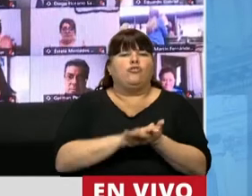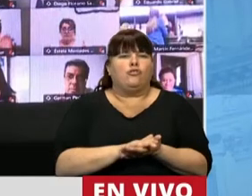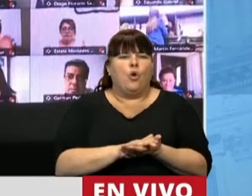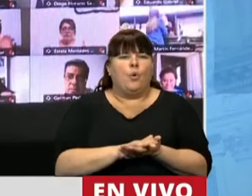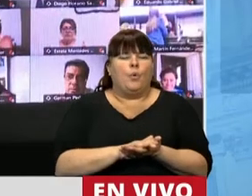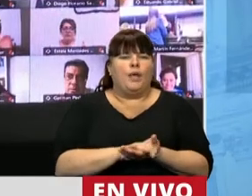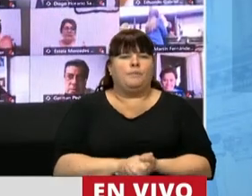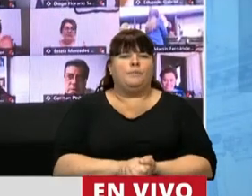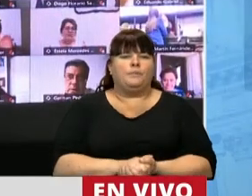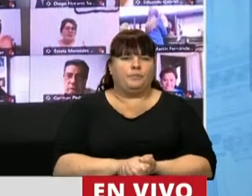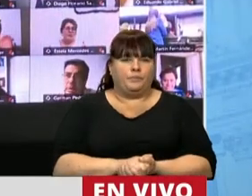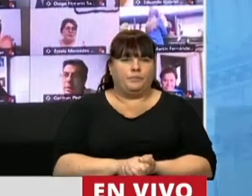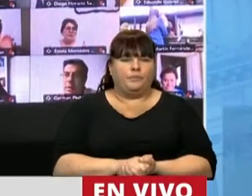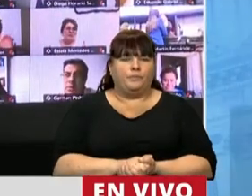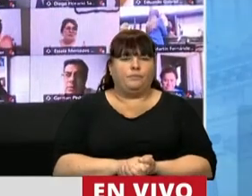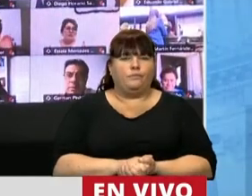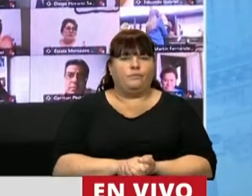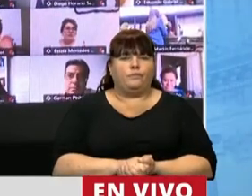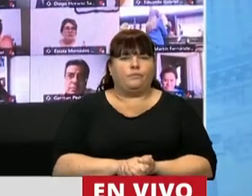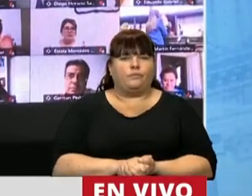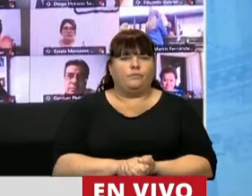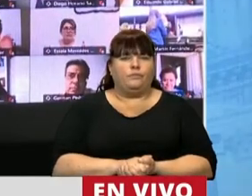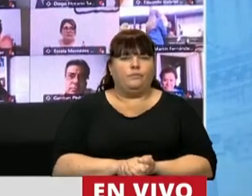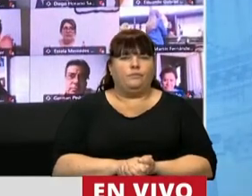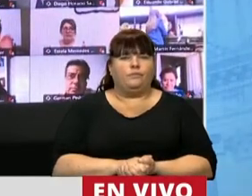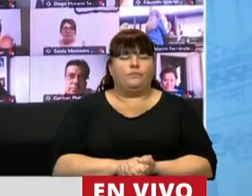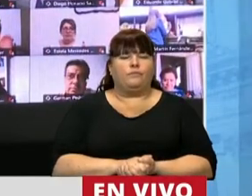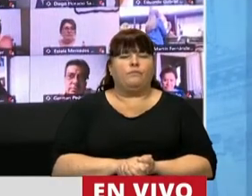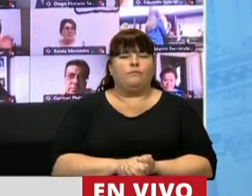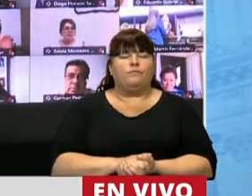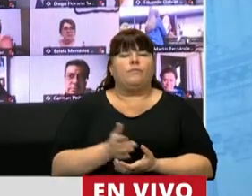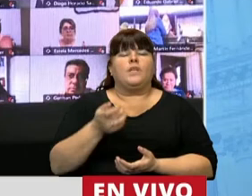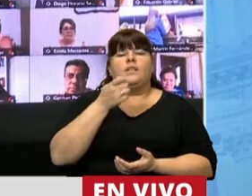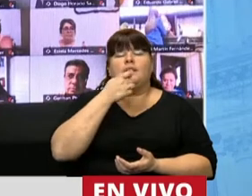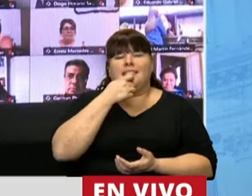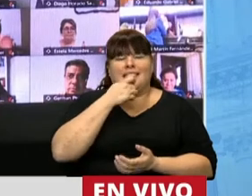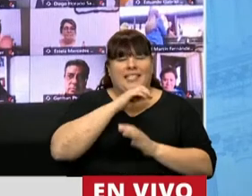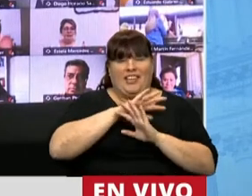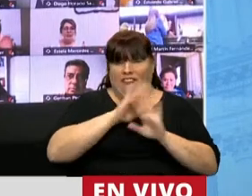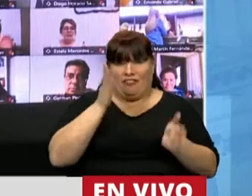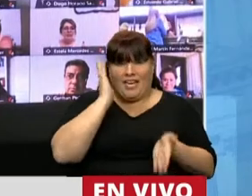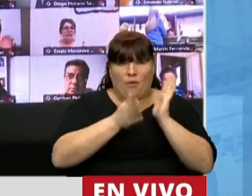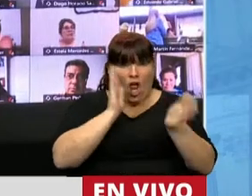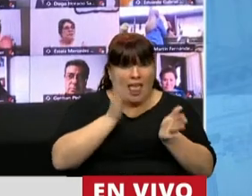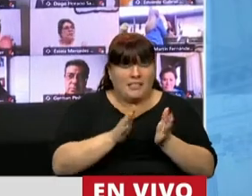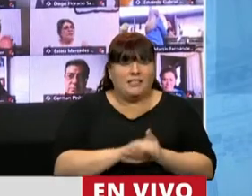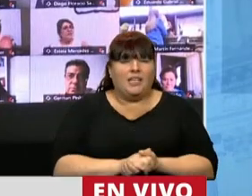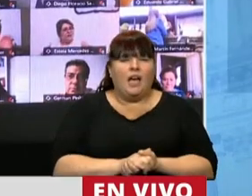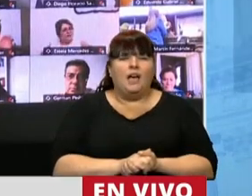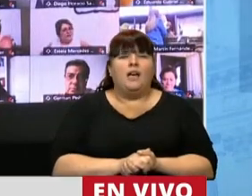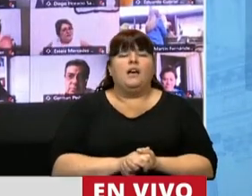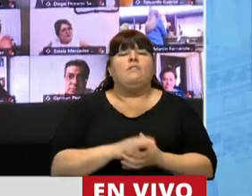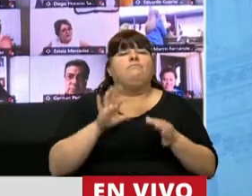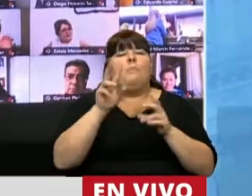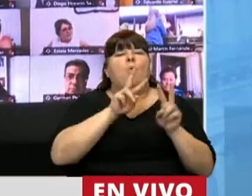a que toda eliminación de la violencia se hace